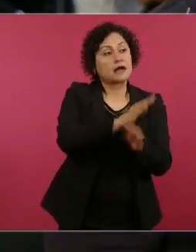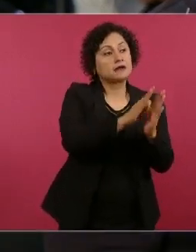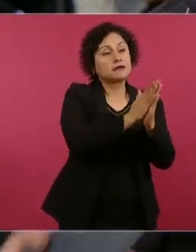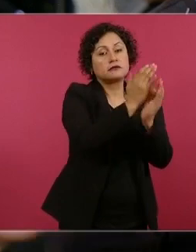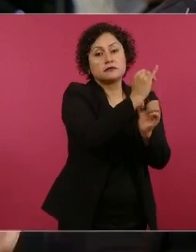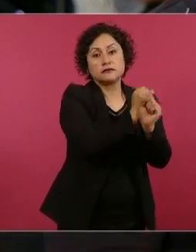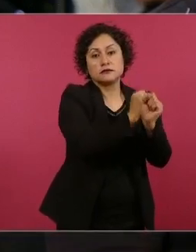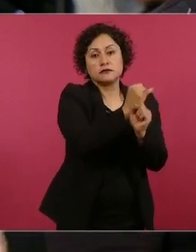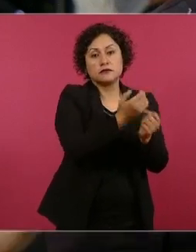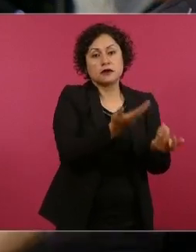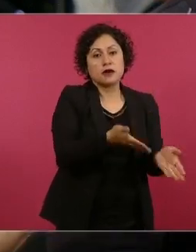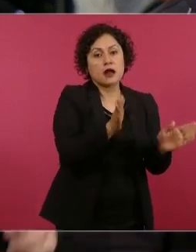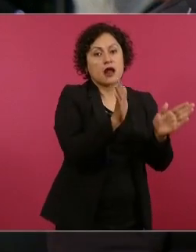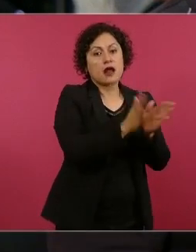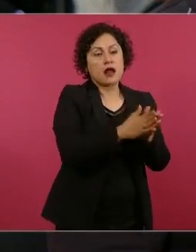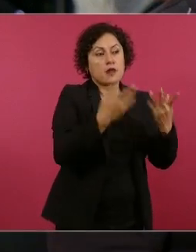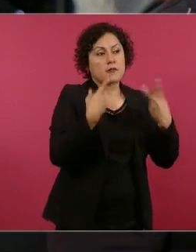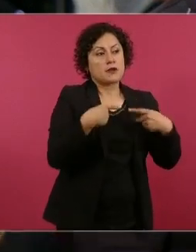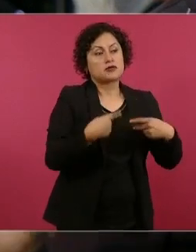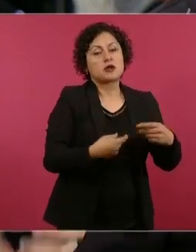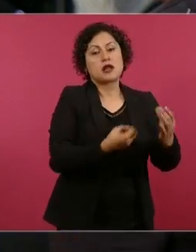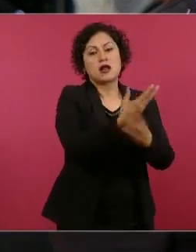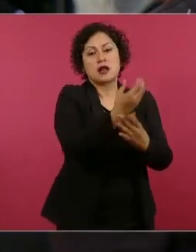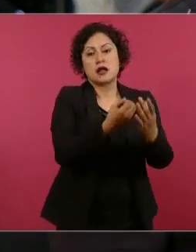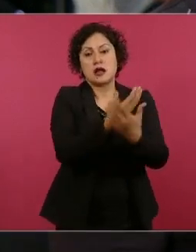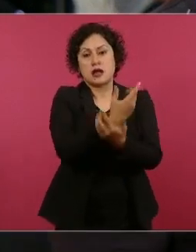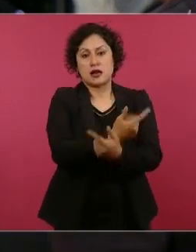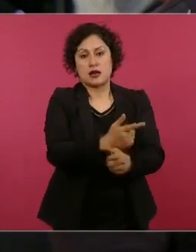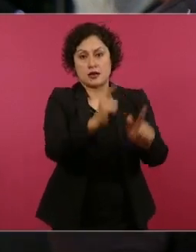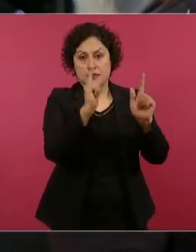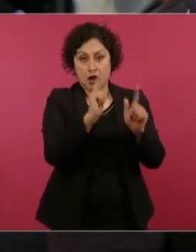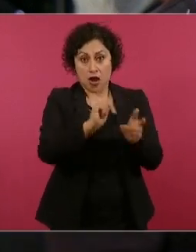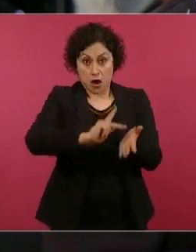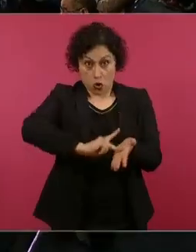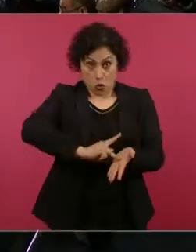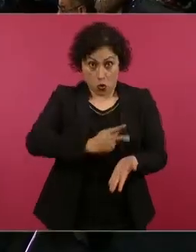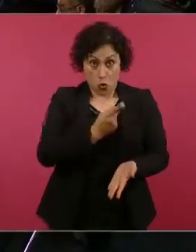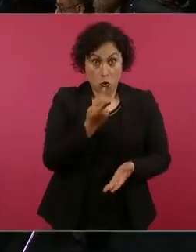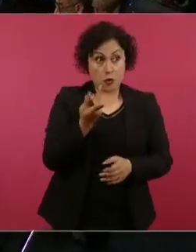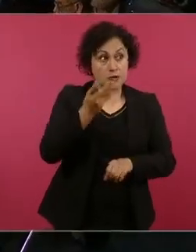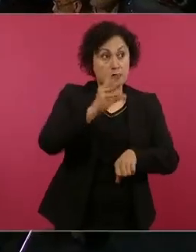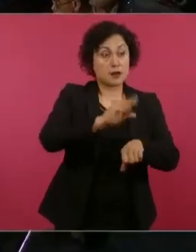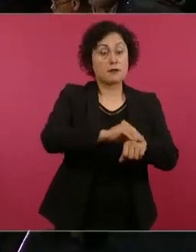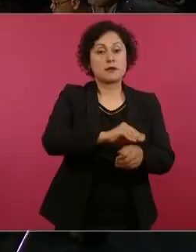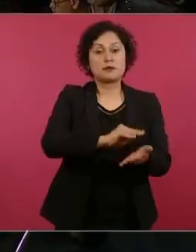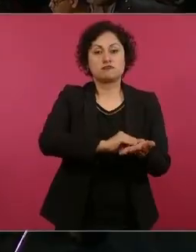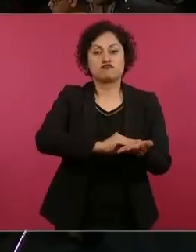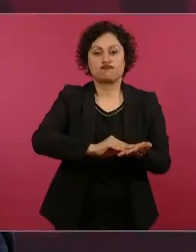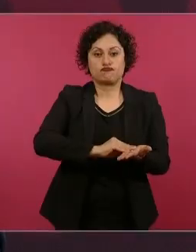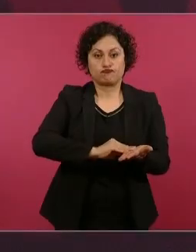incluso aunque ya estén liberados, podrían recibir nuevamente amnistía en caso de que vuelvan a colaborar. Sí, sí.